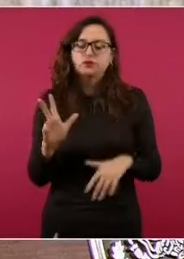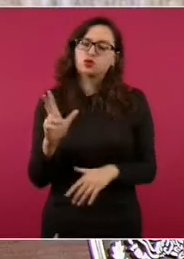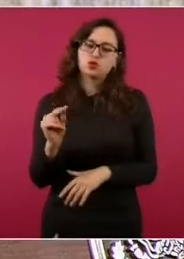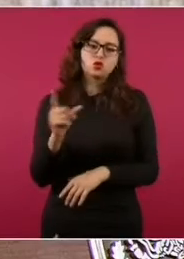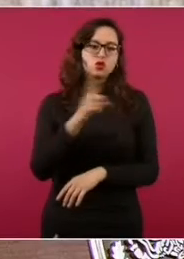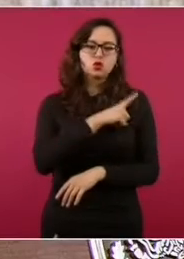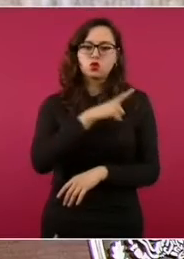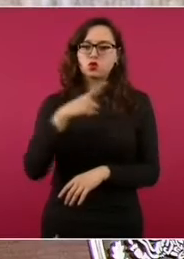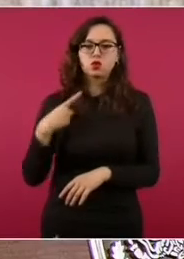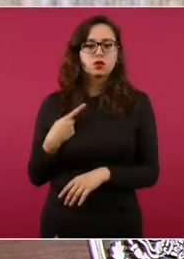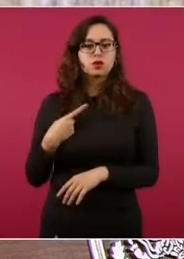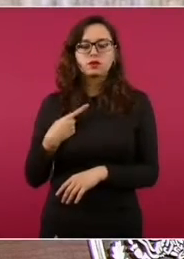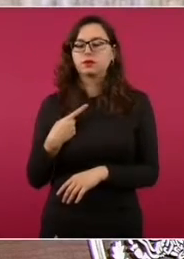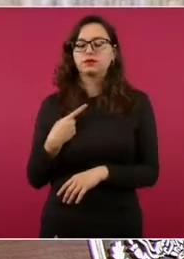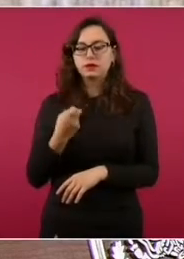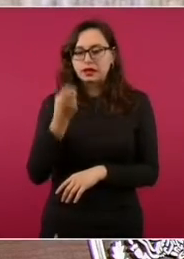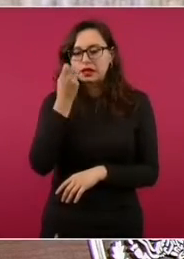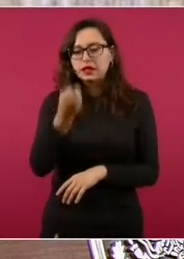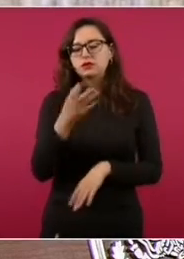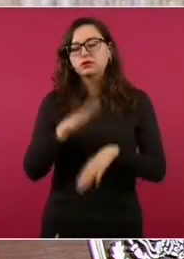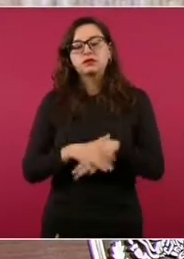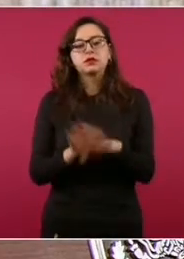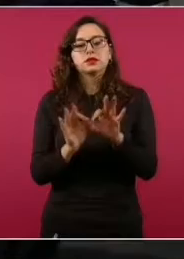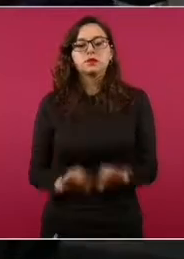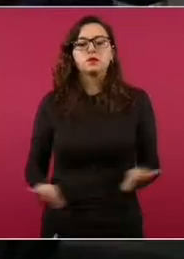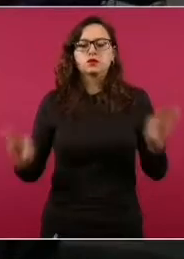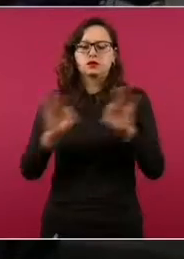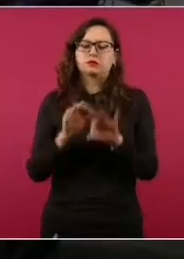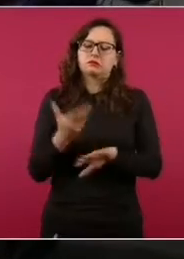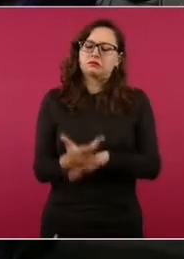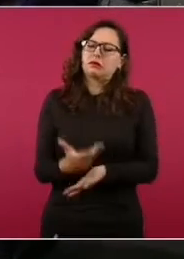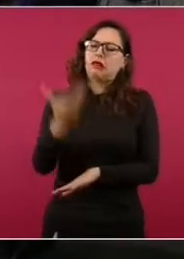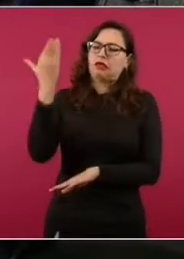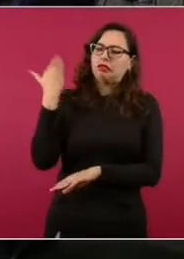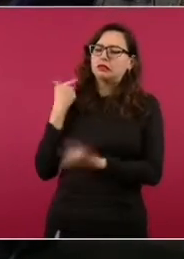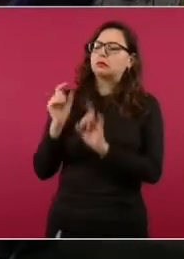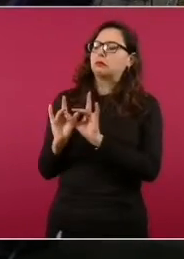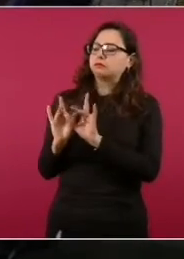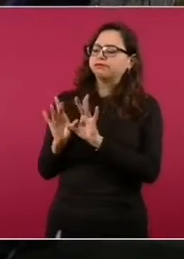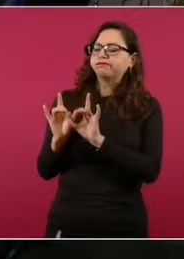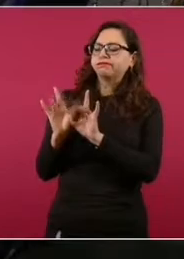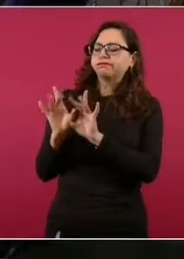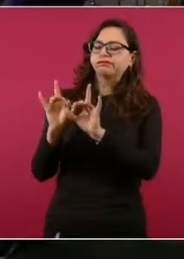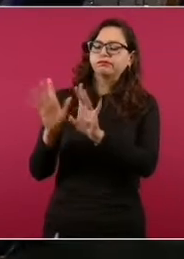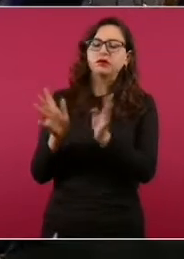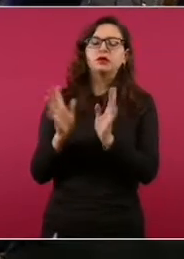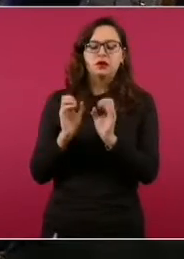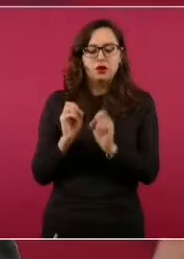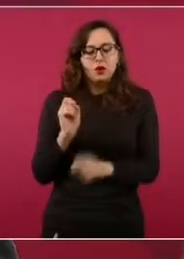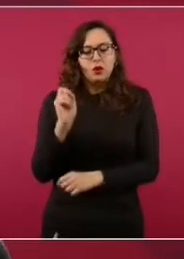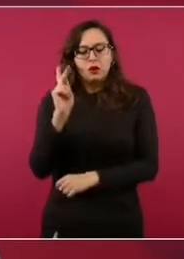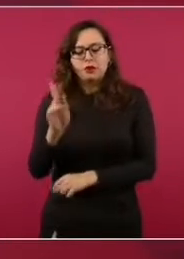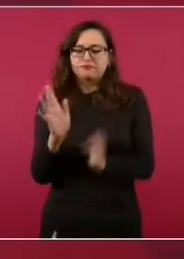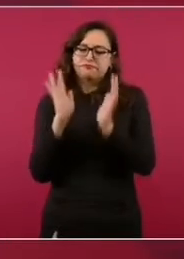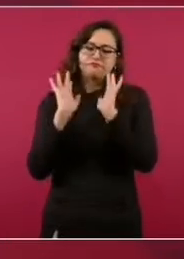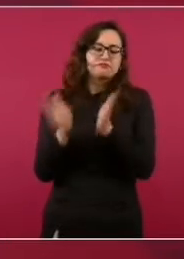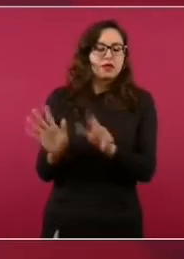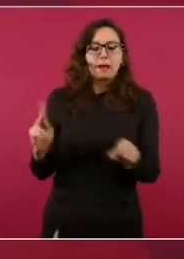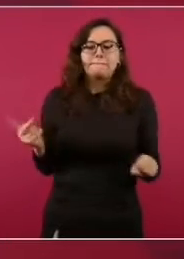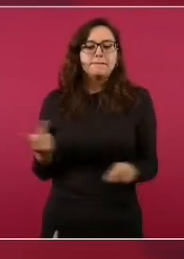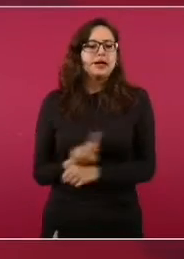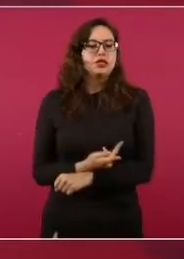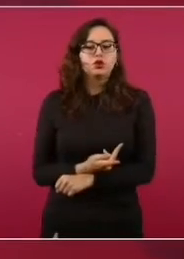en nuestro país y que no se vea como un asunto